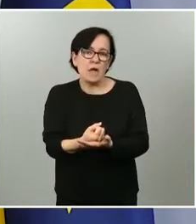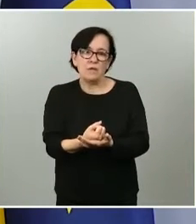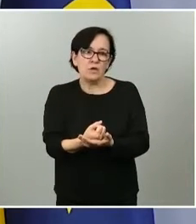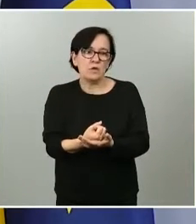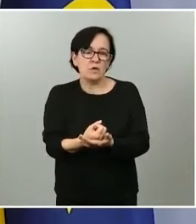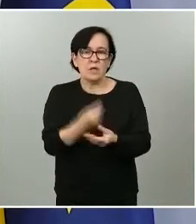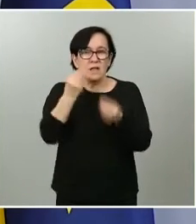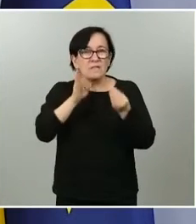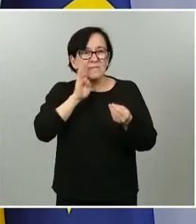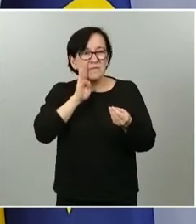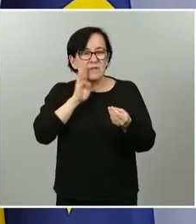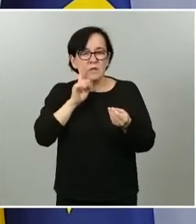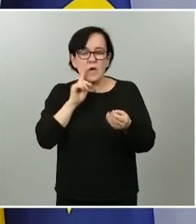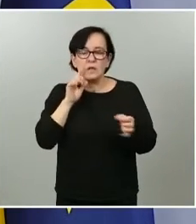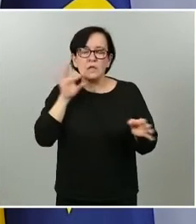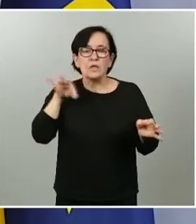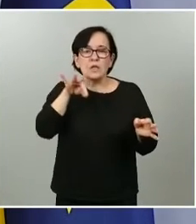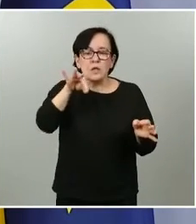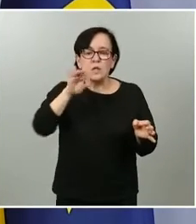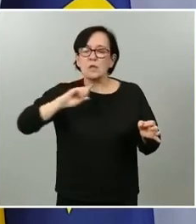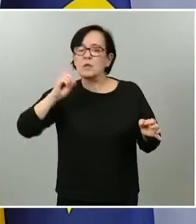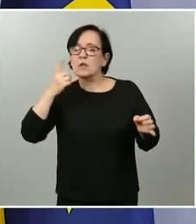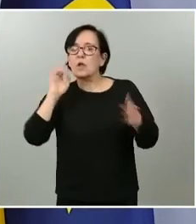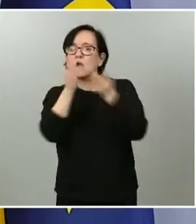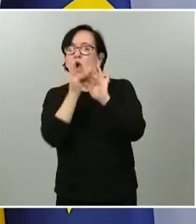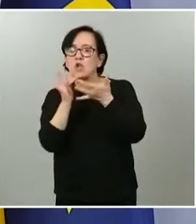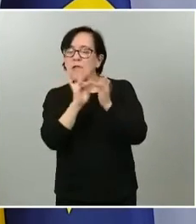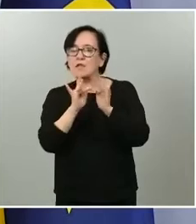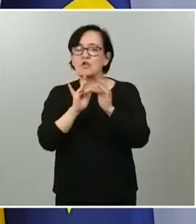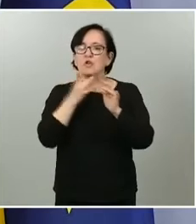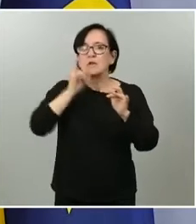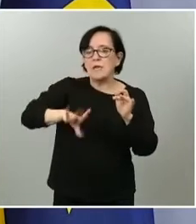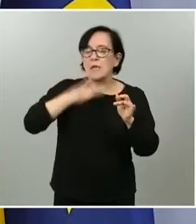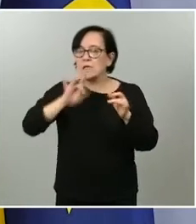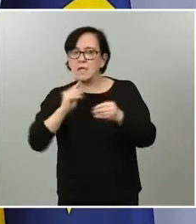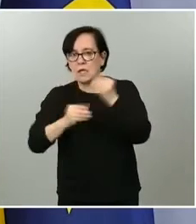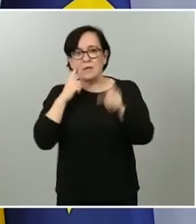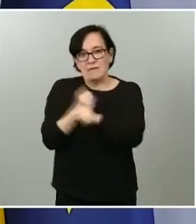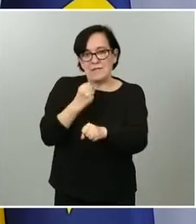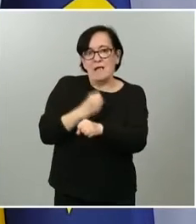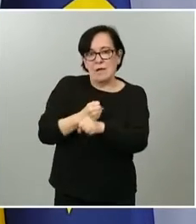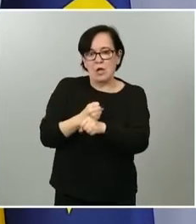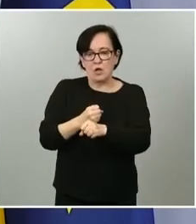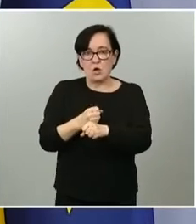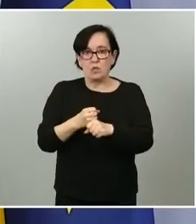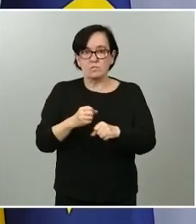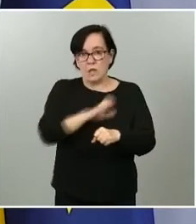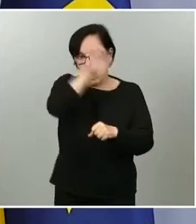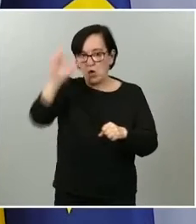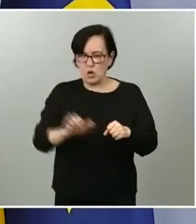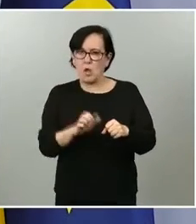línea de la geolocalización o de la detección de contactos estrechos estas cuestiones las estamos trabajando con nuestros socios europeos. Estamos en varios